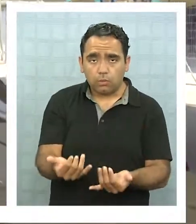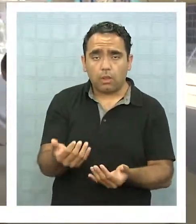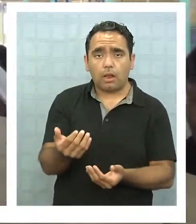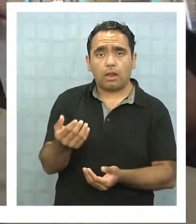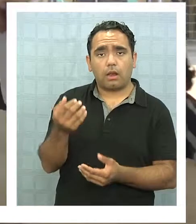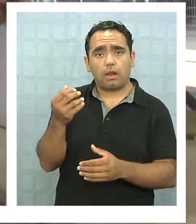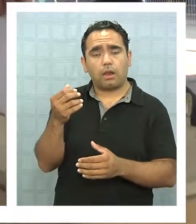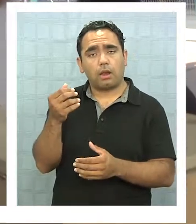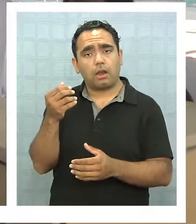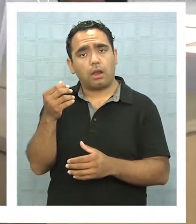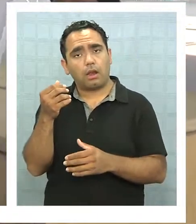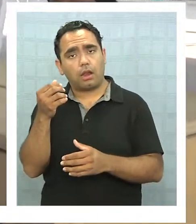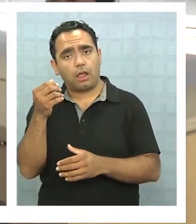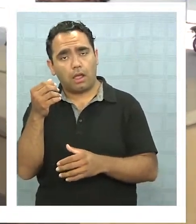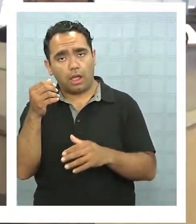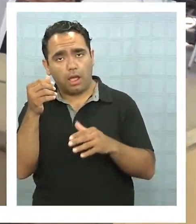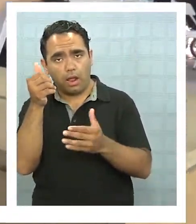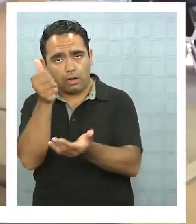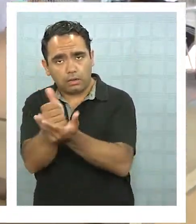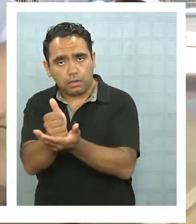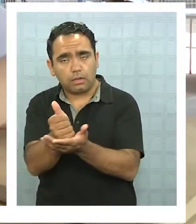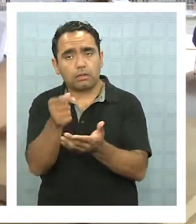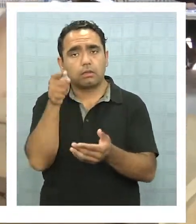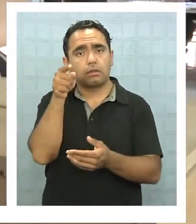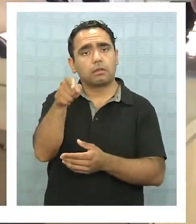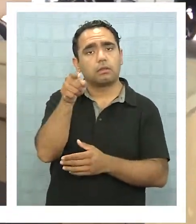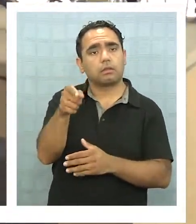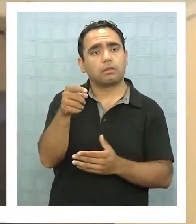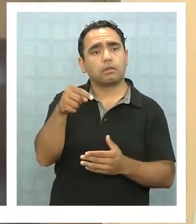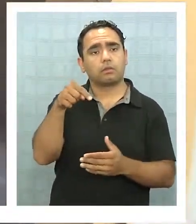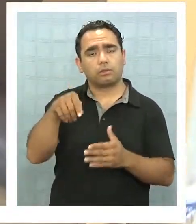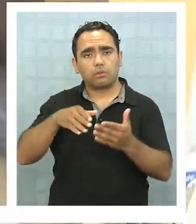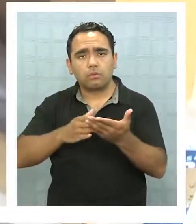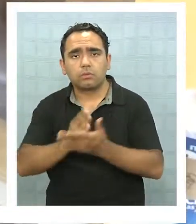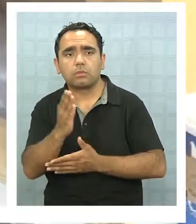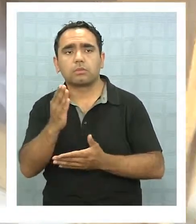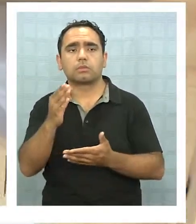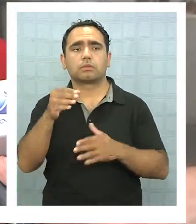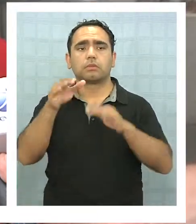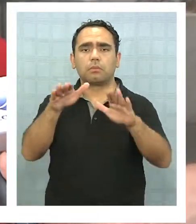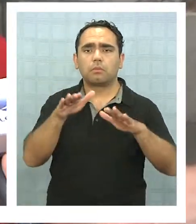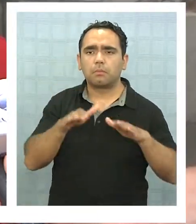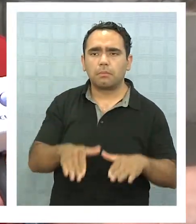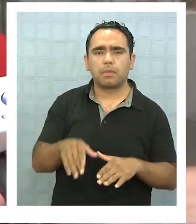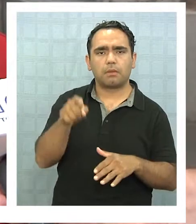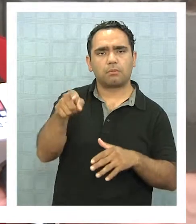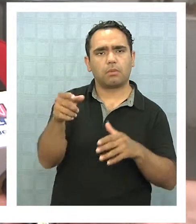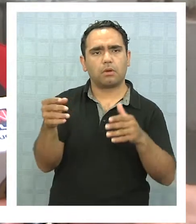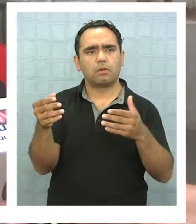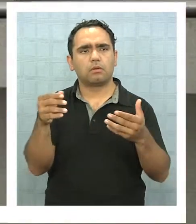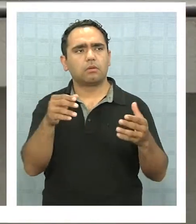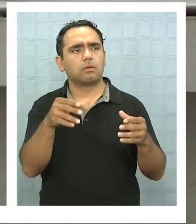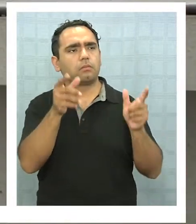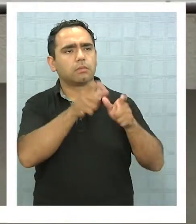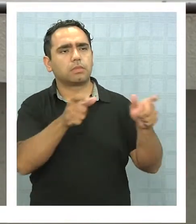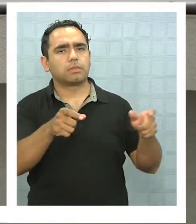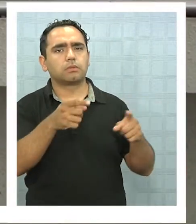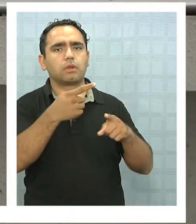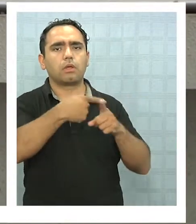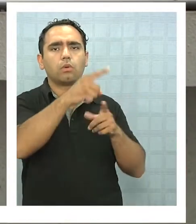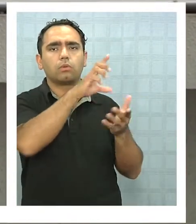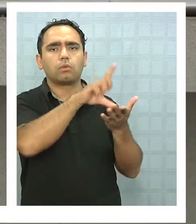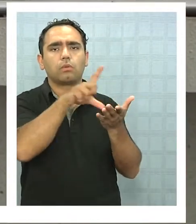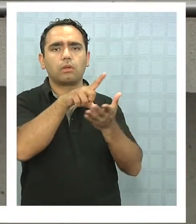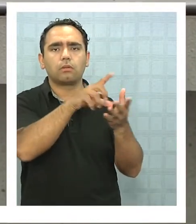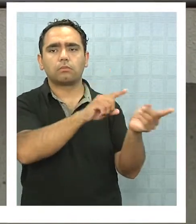para poder doblar la mano a este exalcalde Infante, empezó a incurrir en el mismo delito, que es también con acarreo. La querella fue